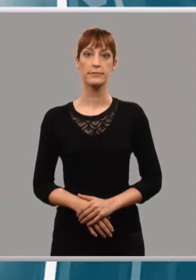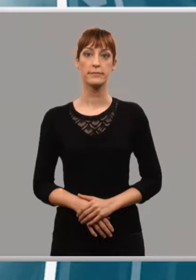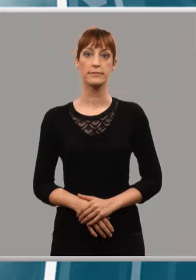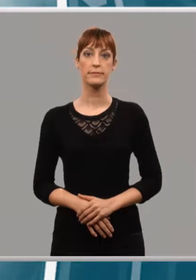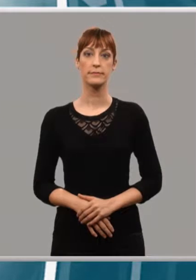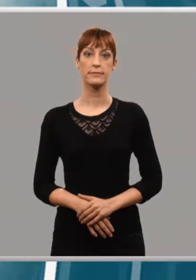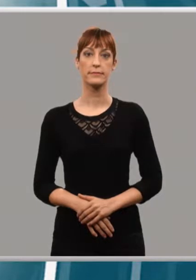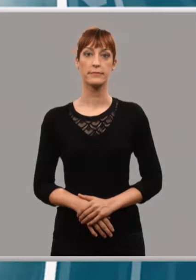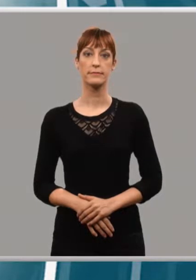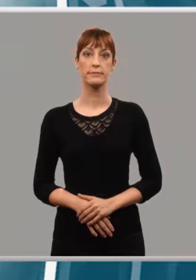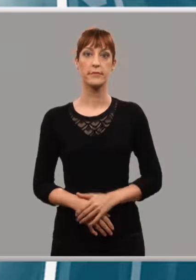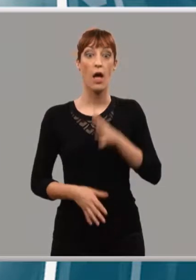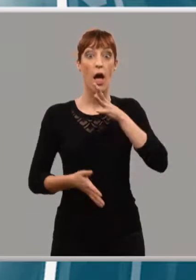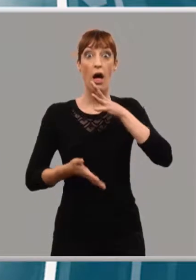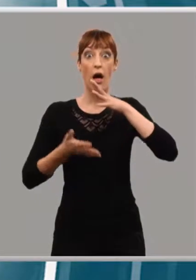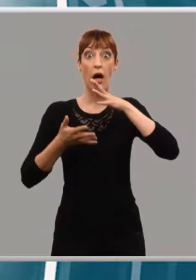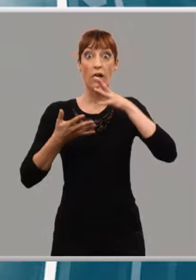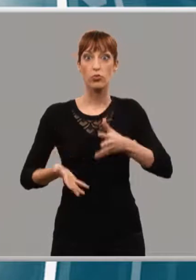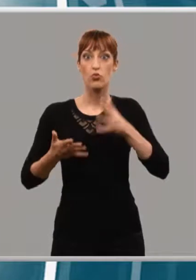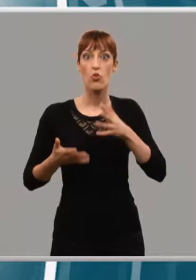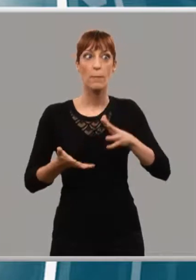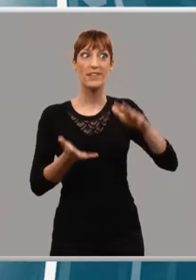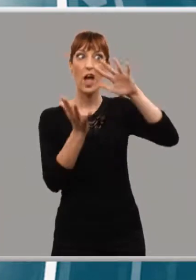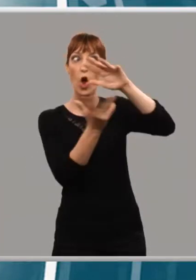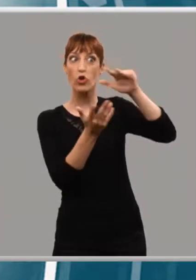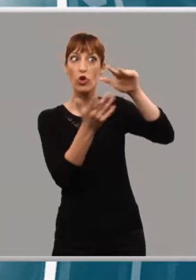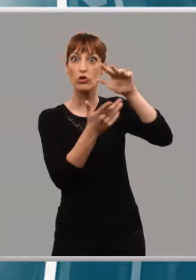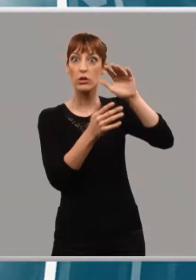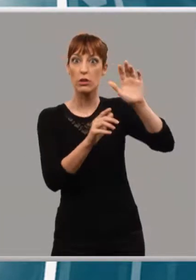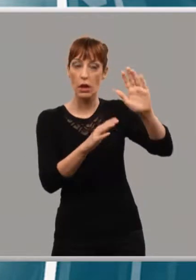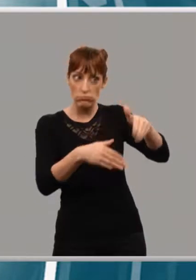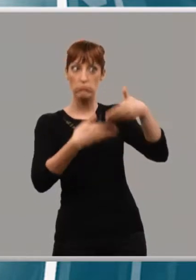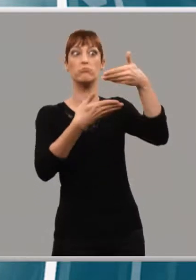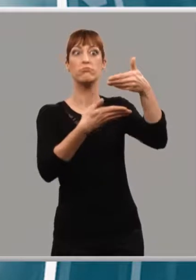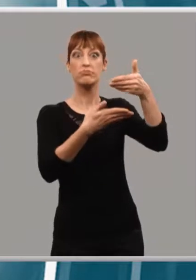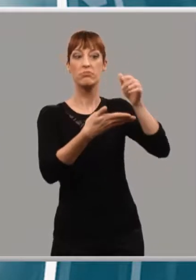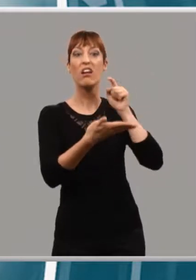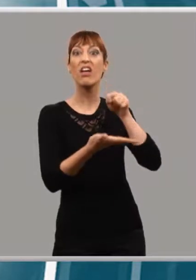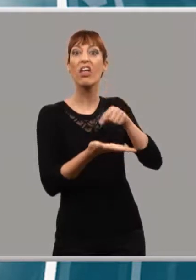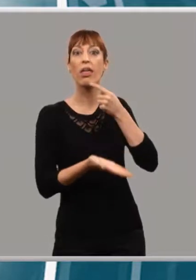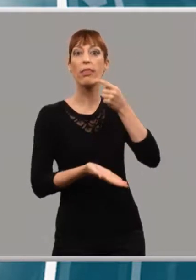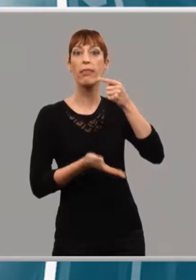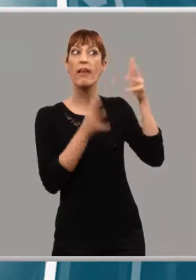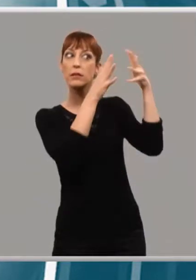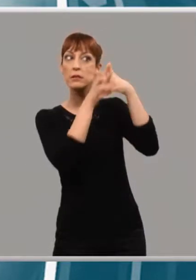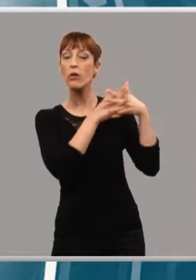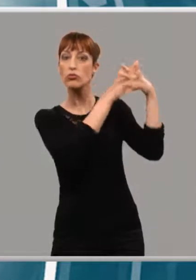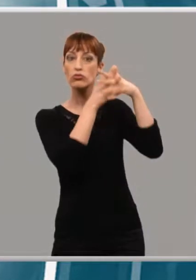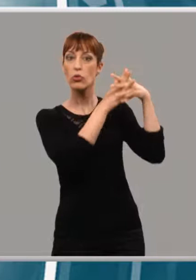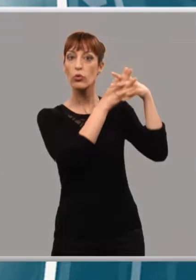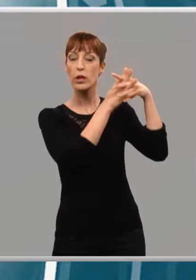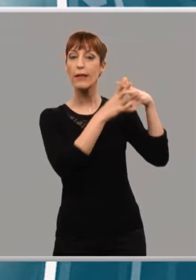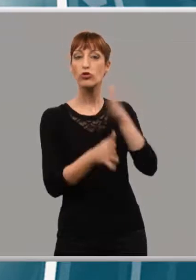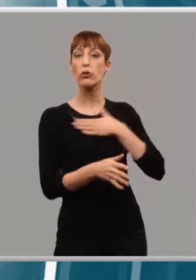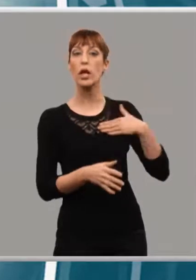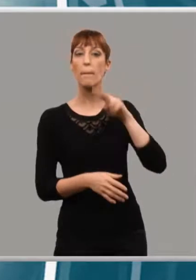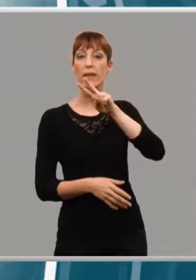Rioja trata a esta hora aún de encajar la noticia después de que la administración estadounidense haya puesto sobre la mesa imponer aranceles de un